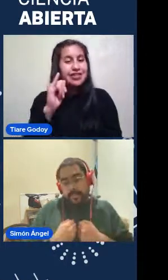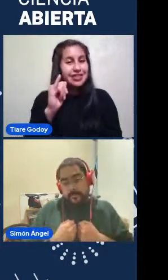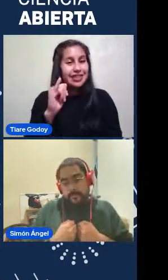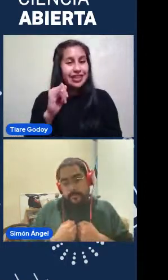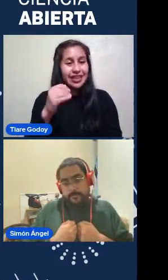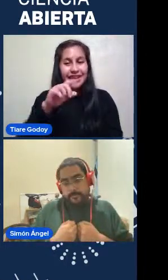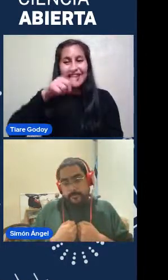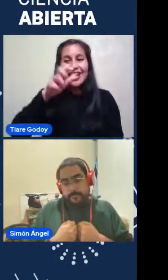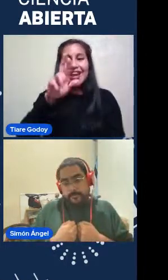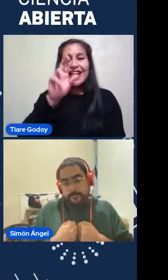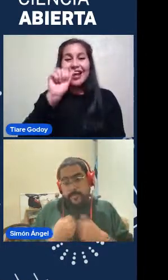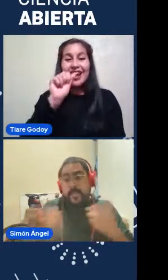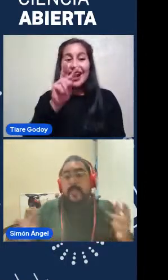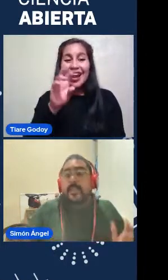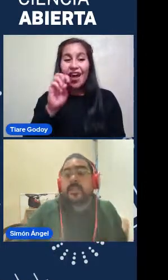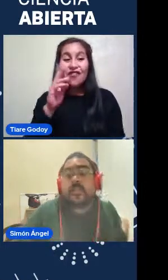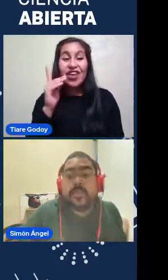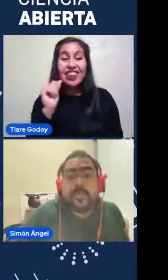la gravedad